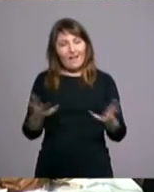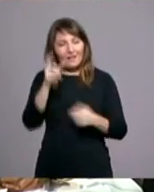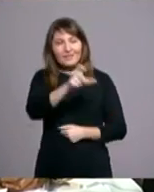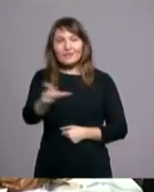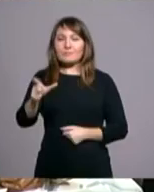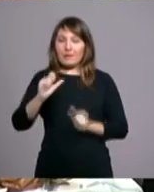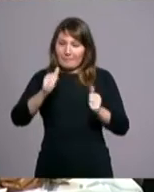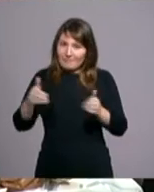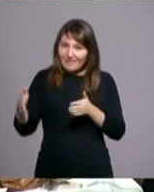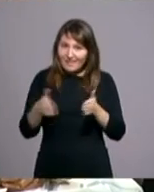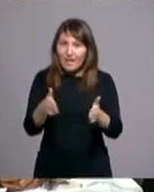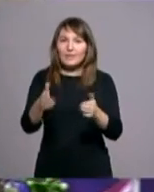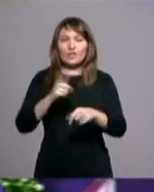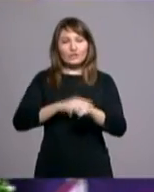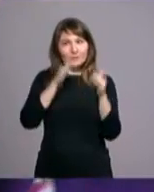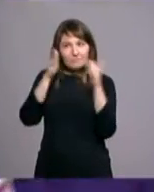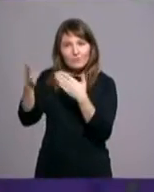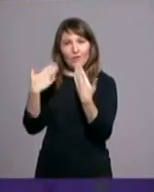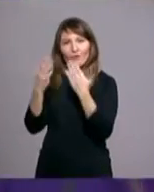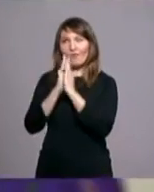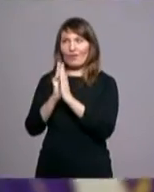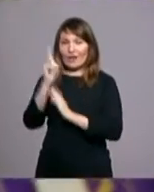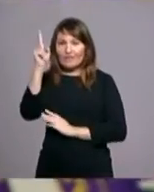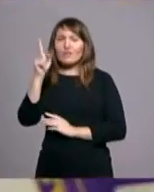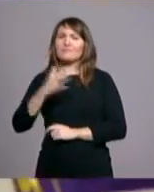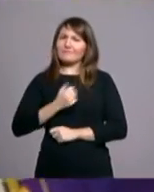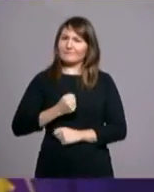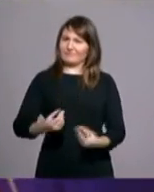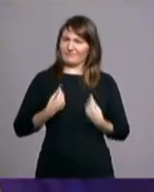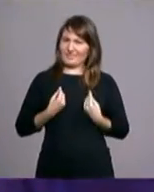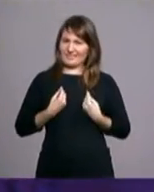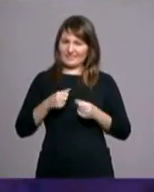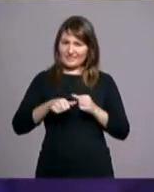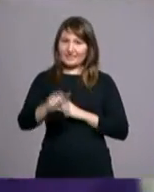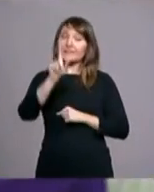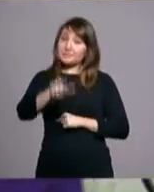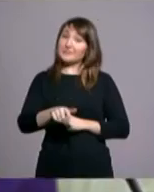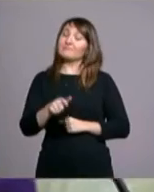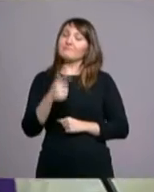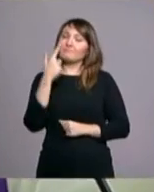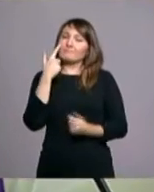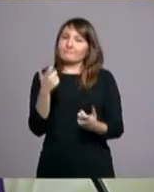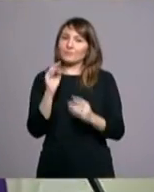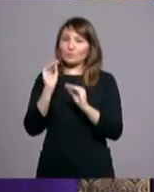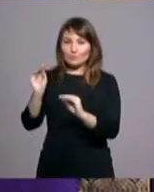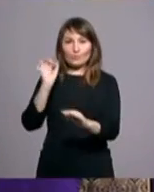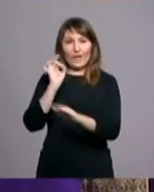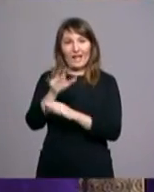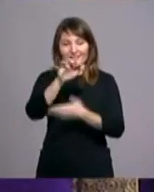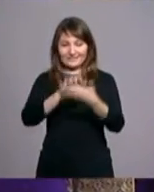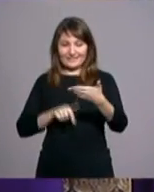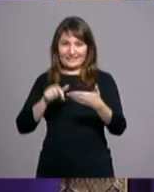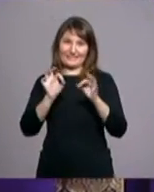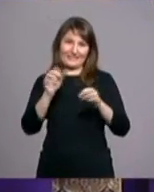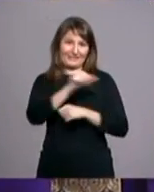a tener tiempo de conversar con Dios y a tener el coraje de existir. Una invitación que se refleja también en la carta pastoral que dirige esta semana